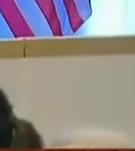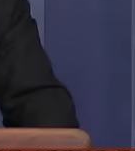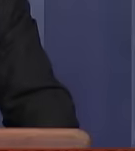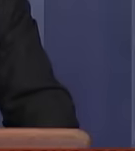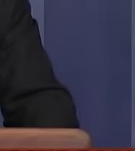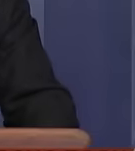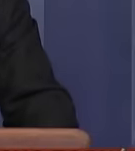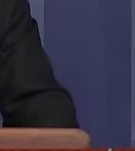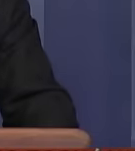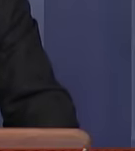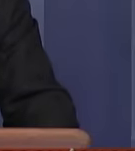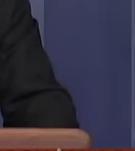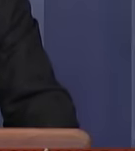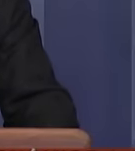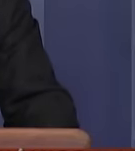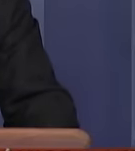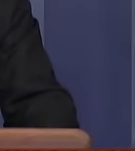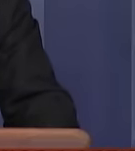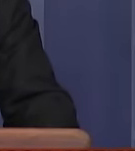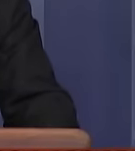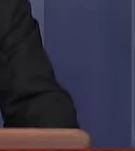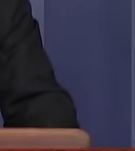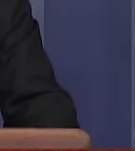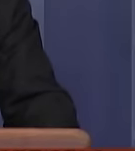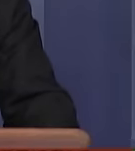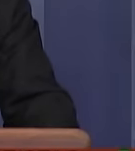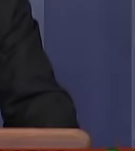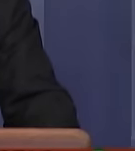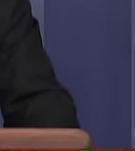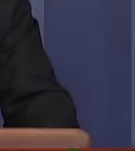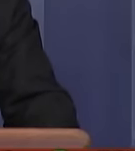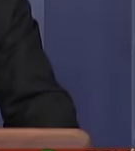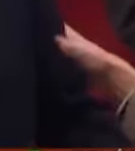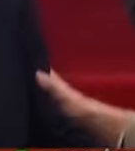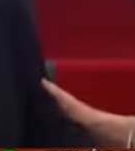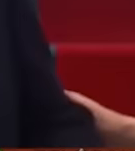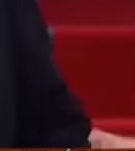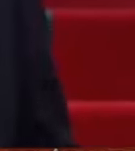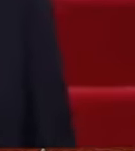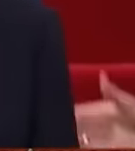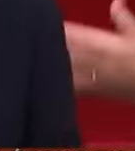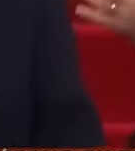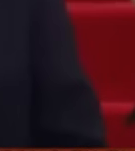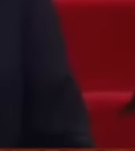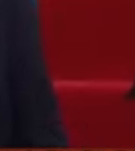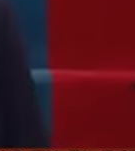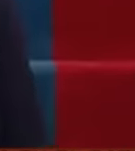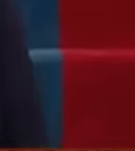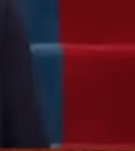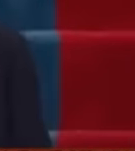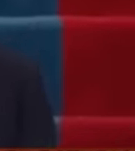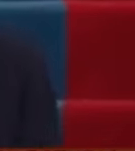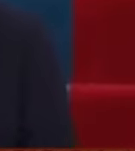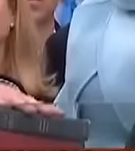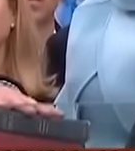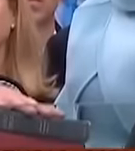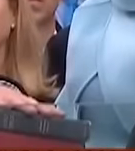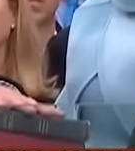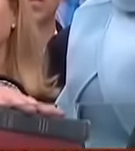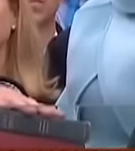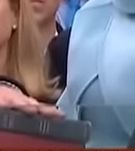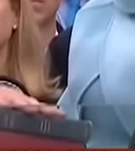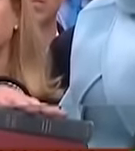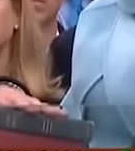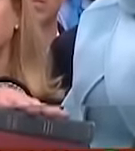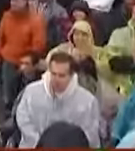mil tweets por minuto sin embargo en cuanto a audiencia televisiva Donald Trump se quedó muy por debajo de Obama y de Ronald